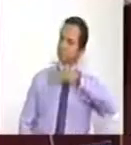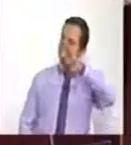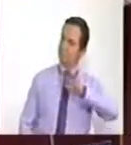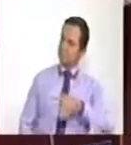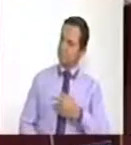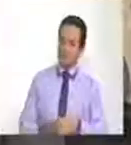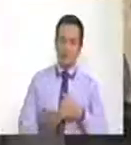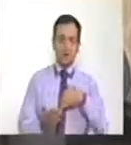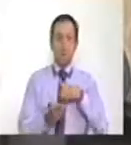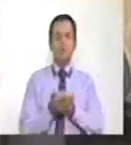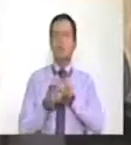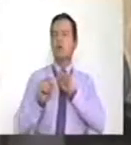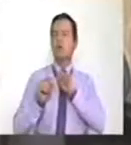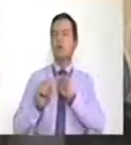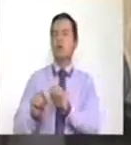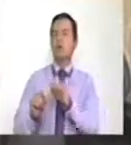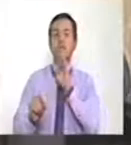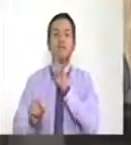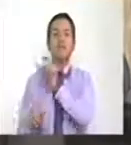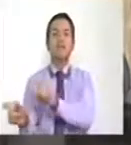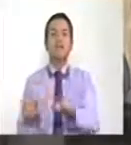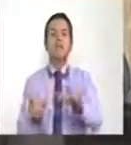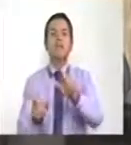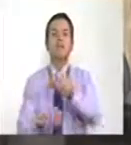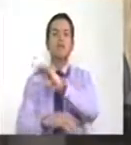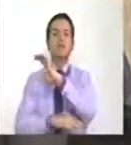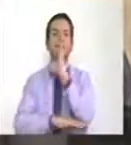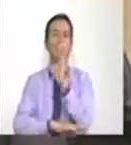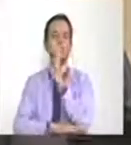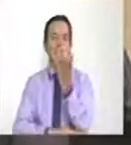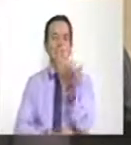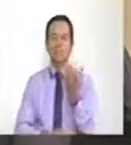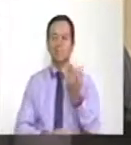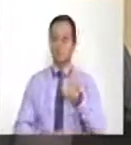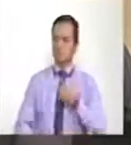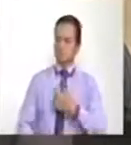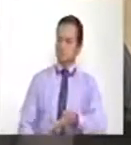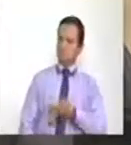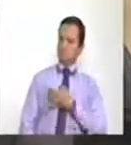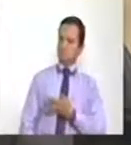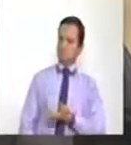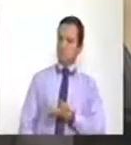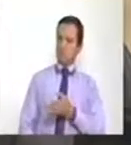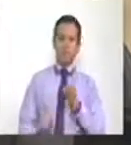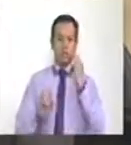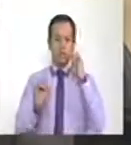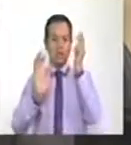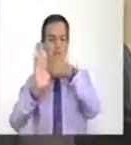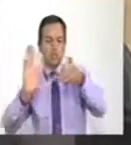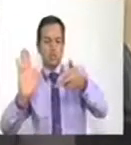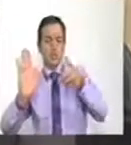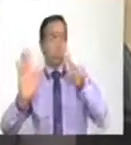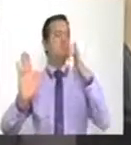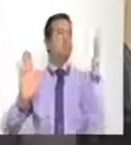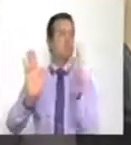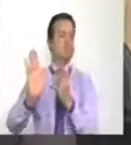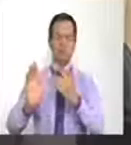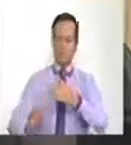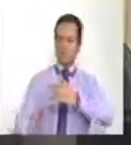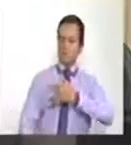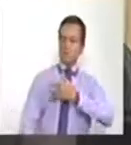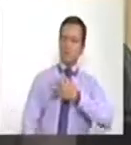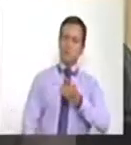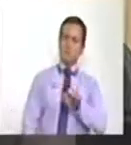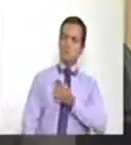burlen de los colombianos, a uno lo indigna que se burlen de la constitución y de la ley. La